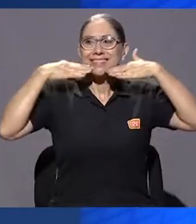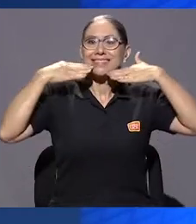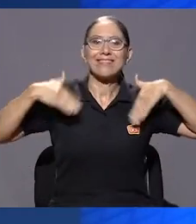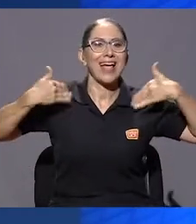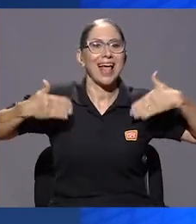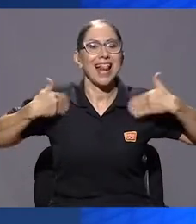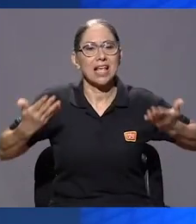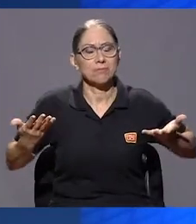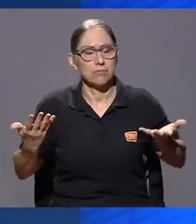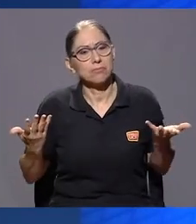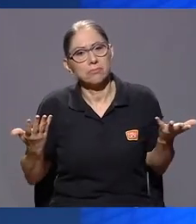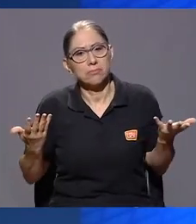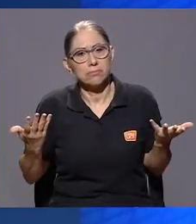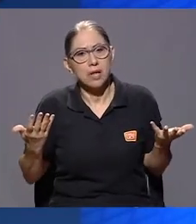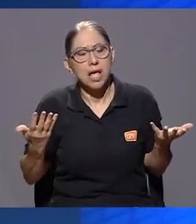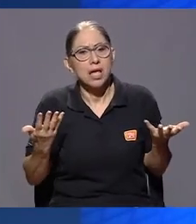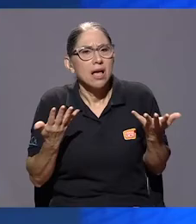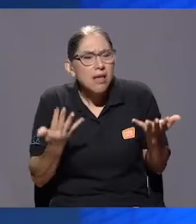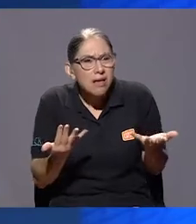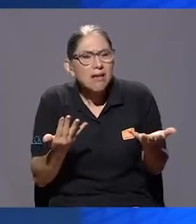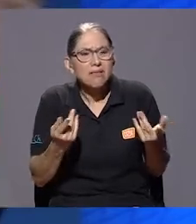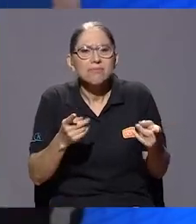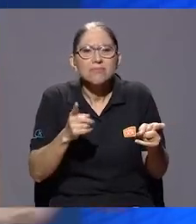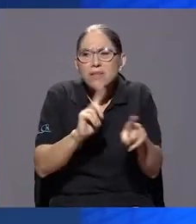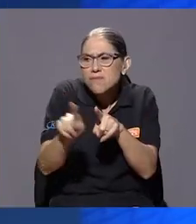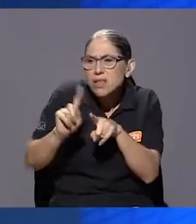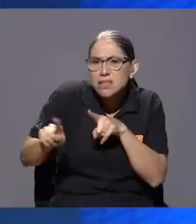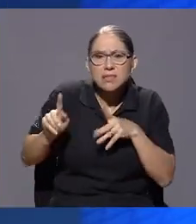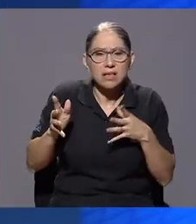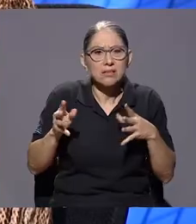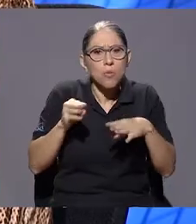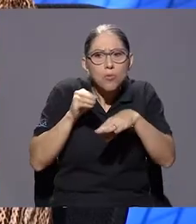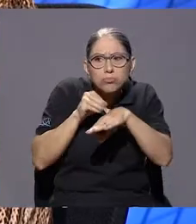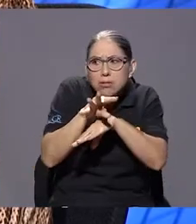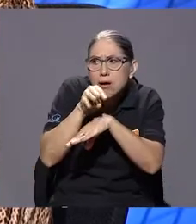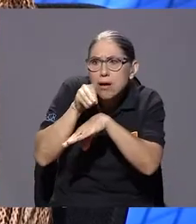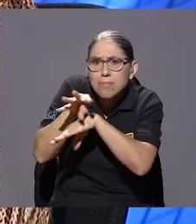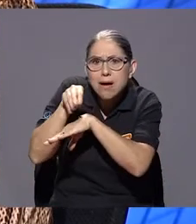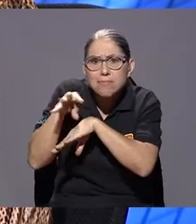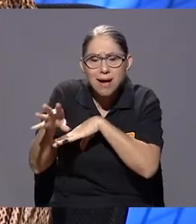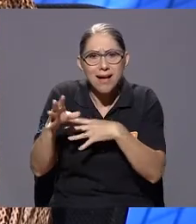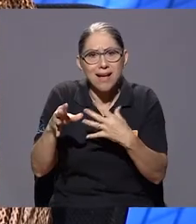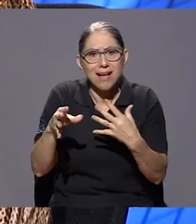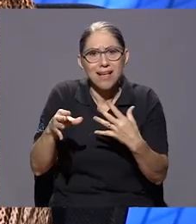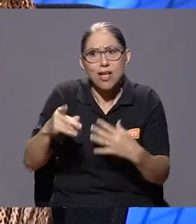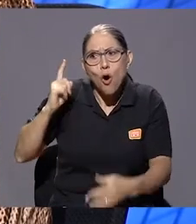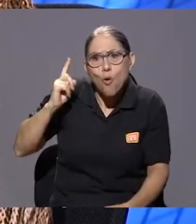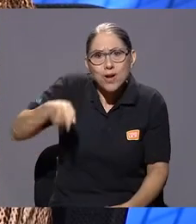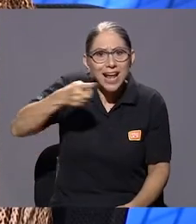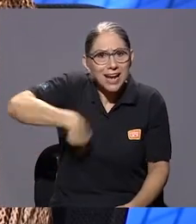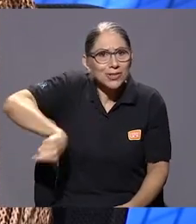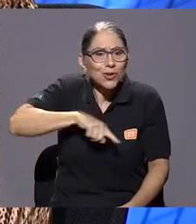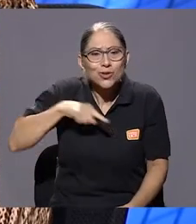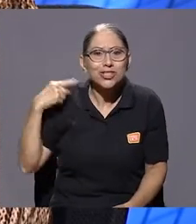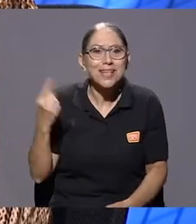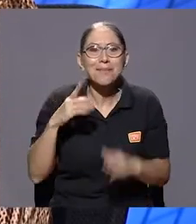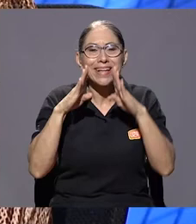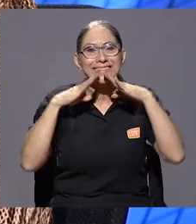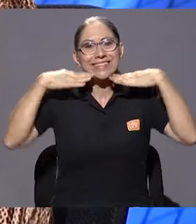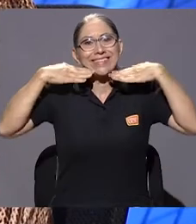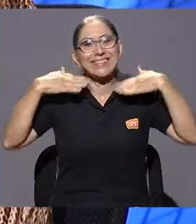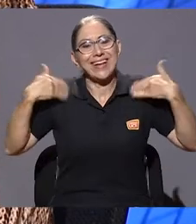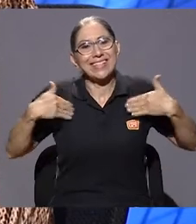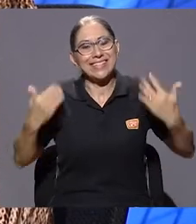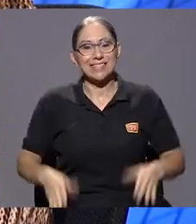¿verdad? Y hay todo este movimiento que casi que nos obliga a estar siempre felices. Sí, es